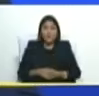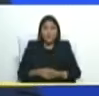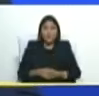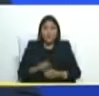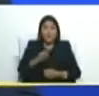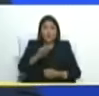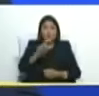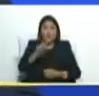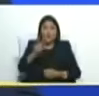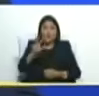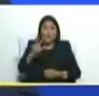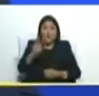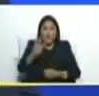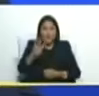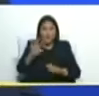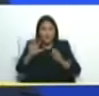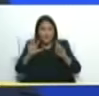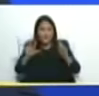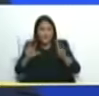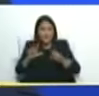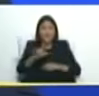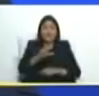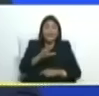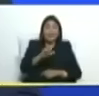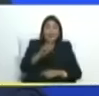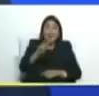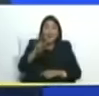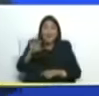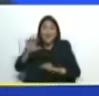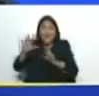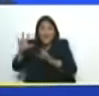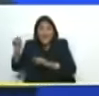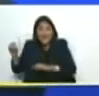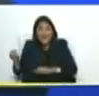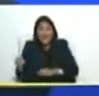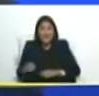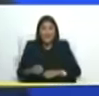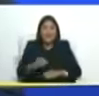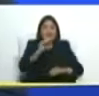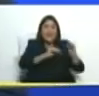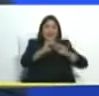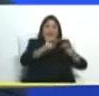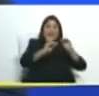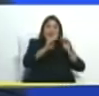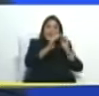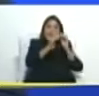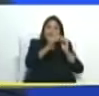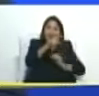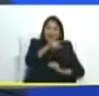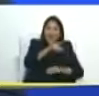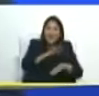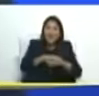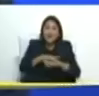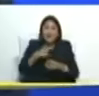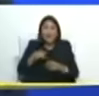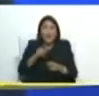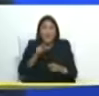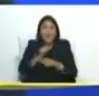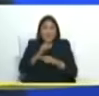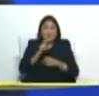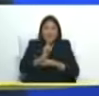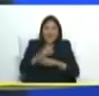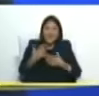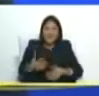a la cuenta de treinta lo están montando porque lo sorprendí pero muy